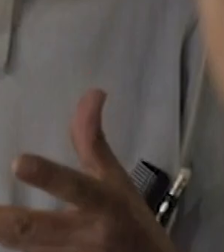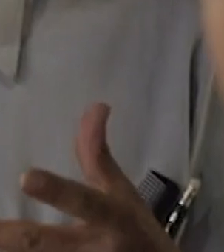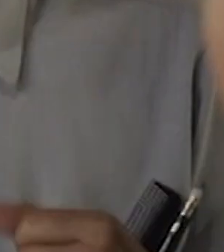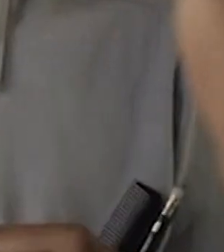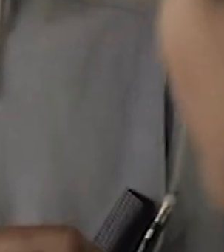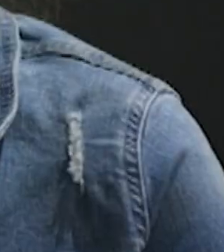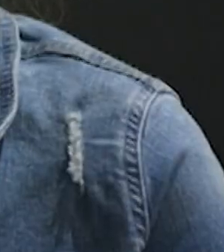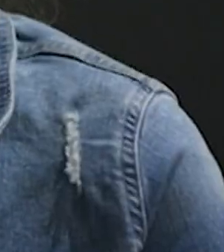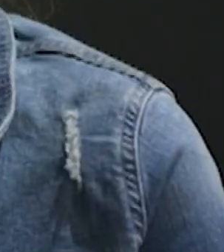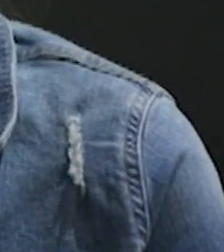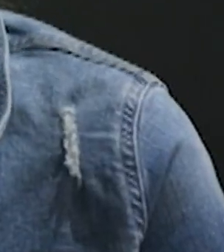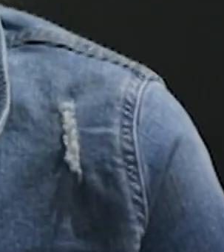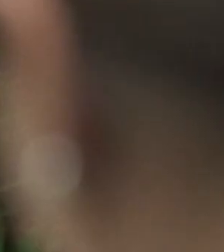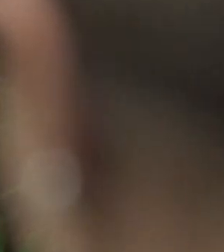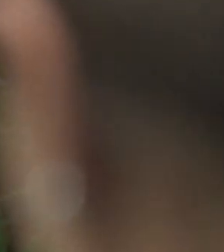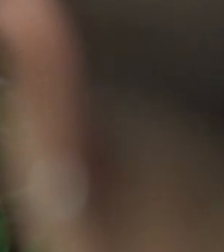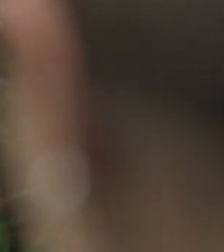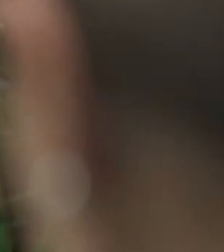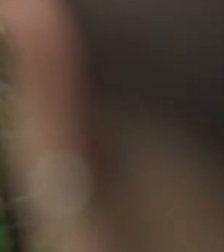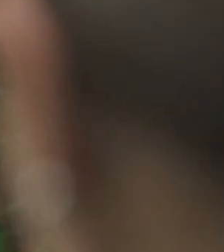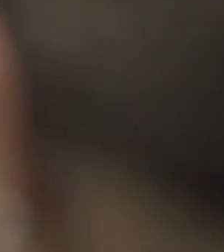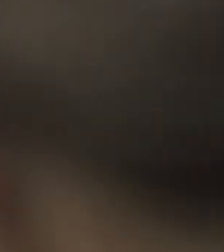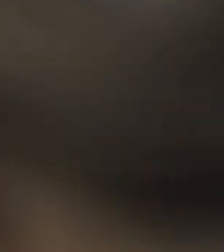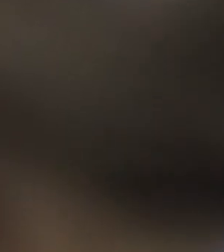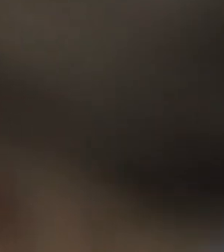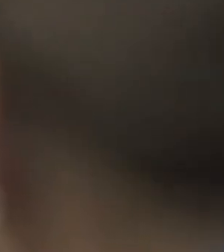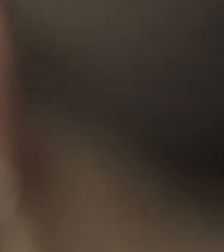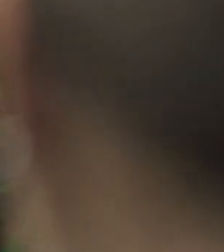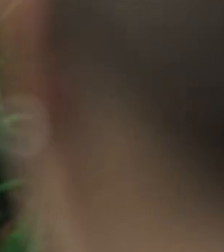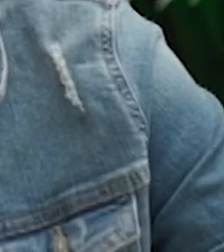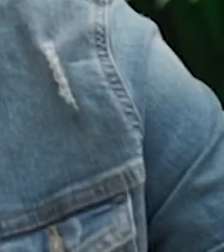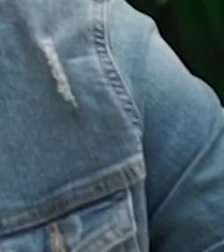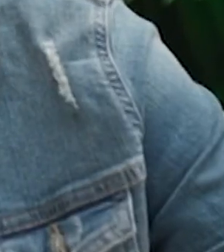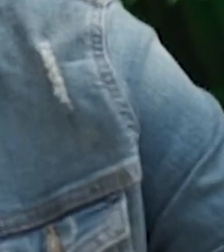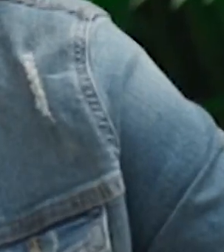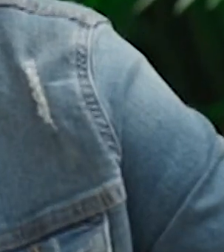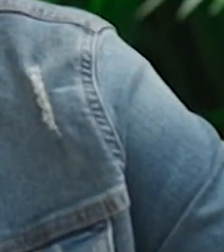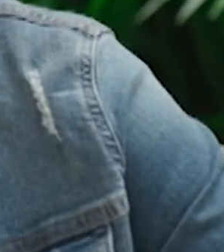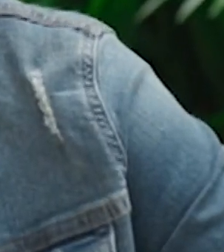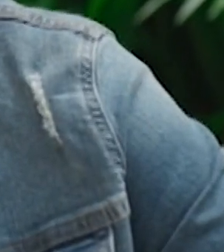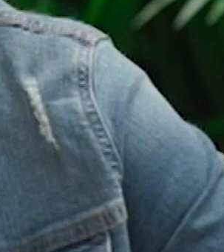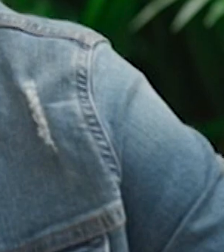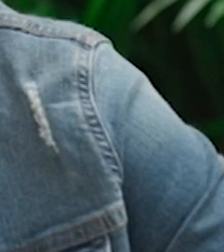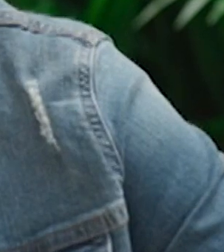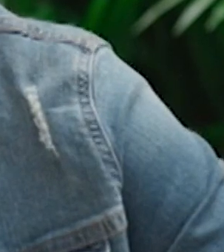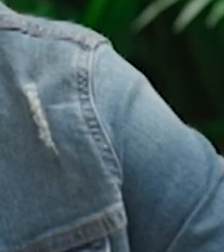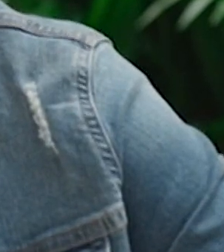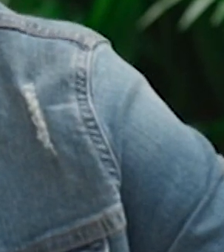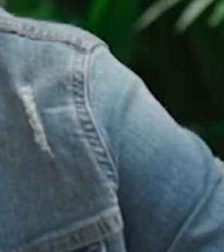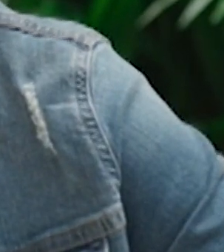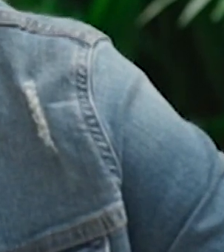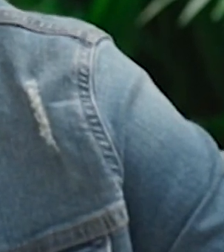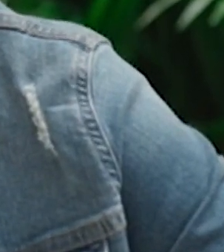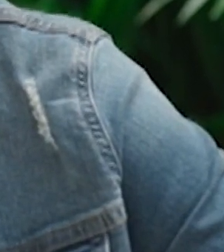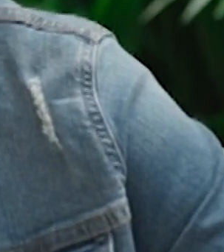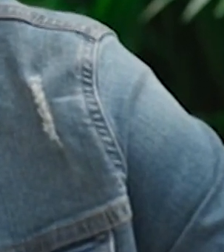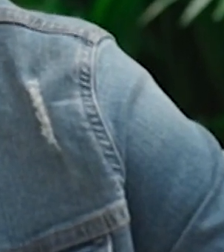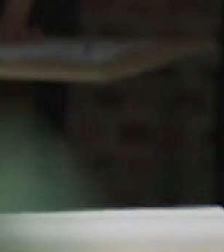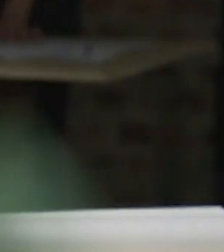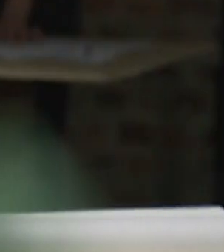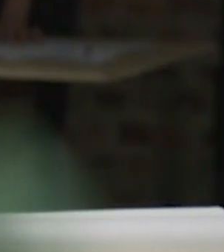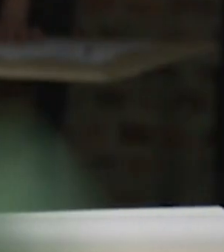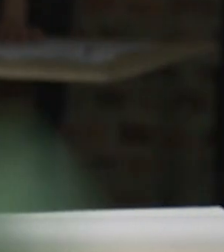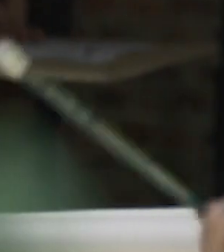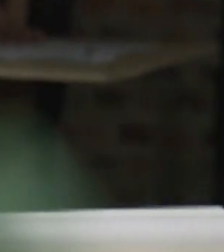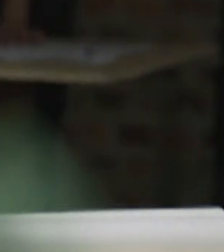improvisar y esas cosas? en este momento el minimalismo está muy de moda y por eso siento que eso también nos puede ayudar